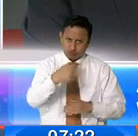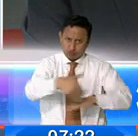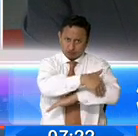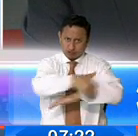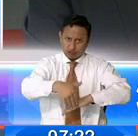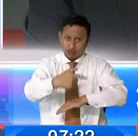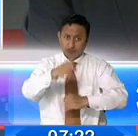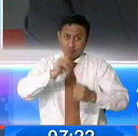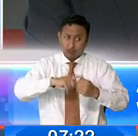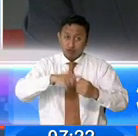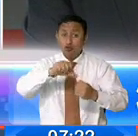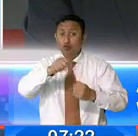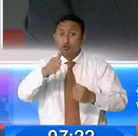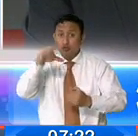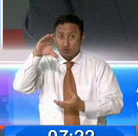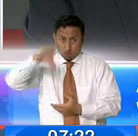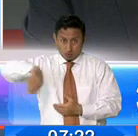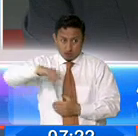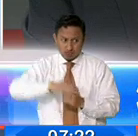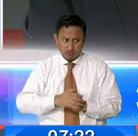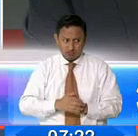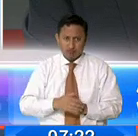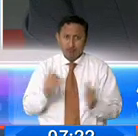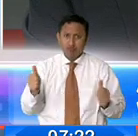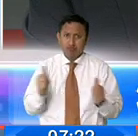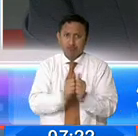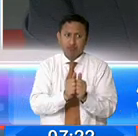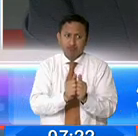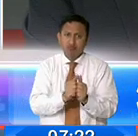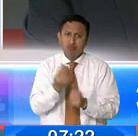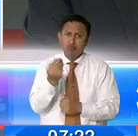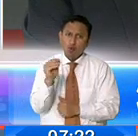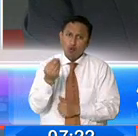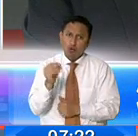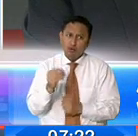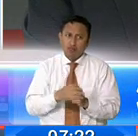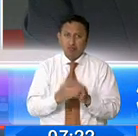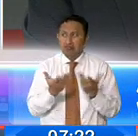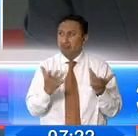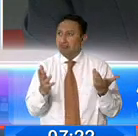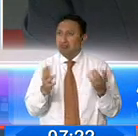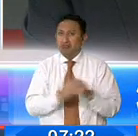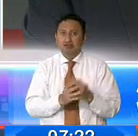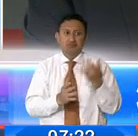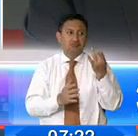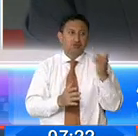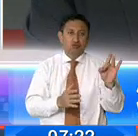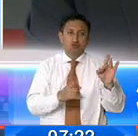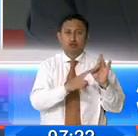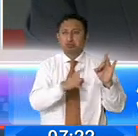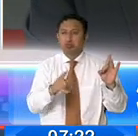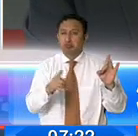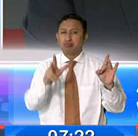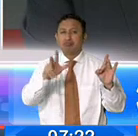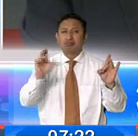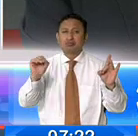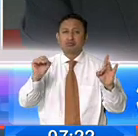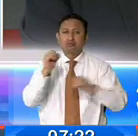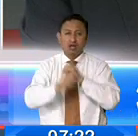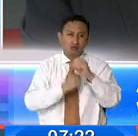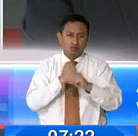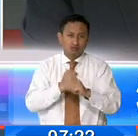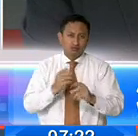calles de Quito y otras ciudades del Ecuador, son parejas muy, pero muy jóvenes que oscilan en edades entre los 18, máximo 30 años.